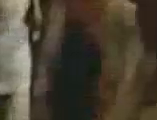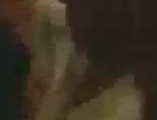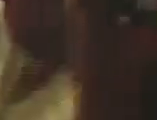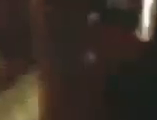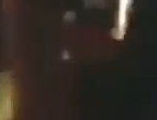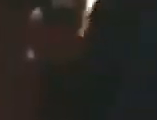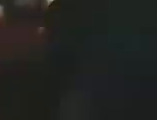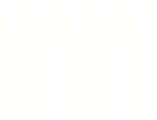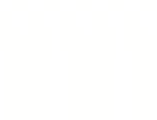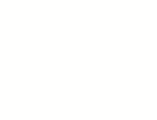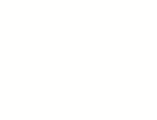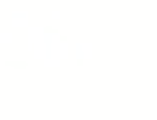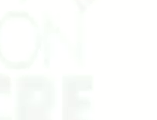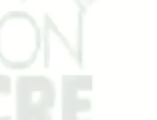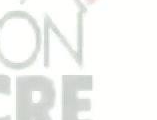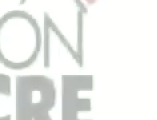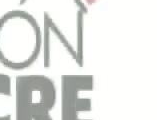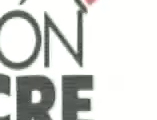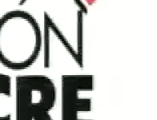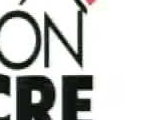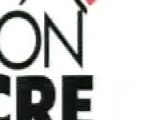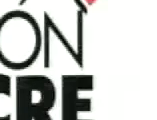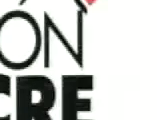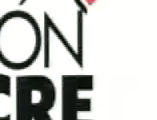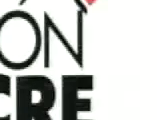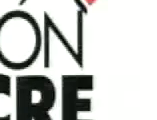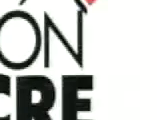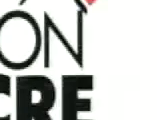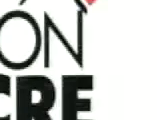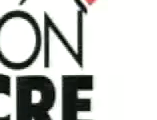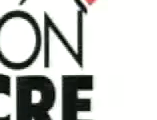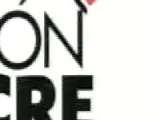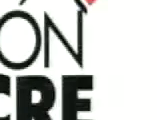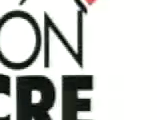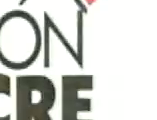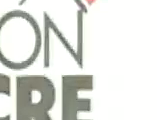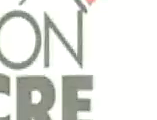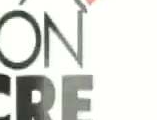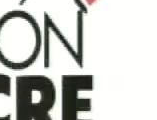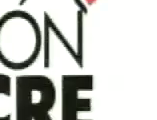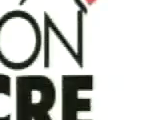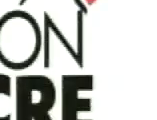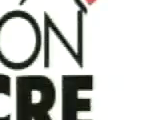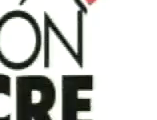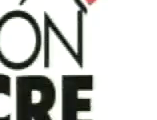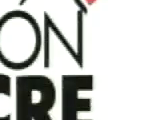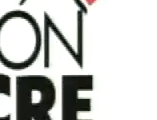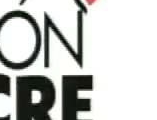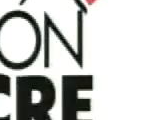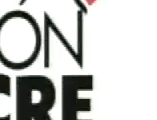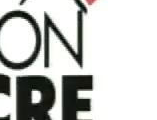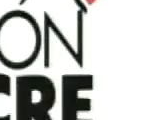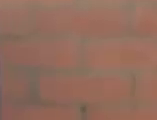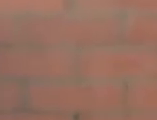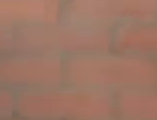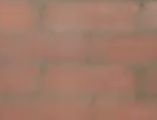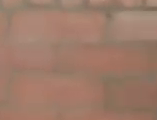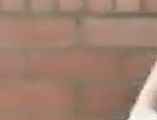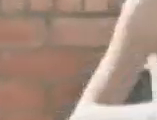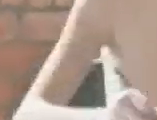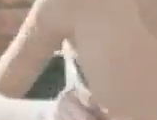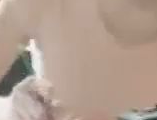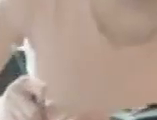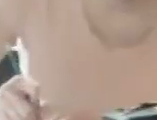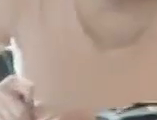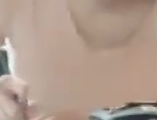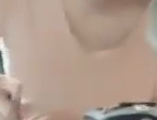misión Sucre, un plan de acceso a la educación universitaria para quienes históricamente quedaban excluidos del